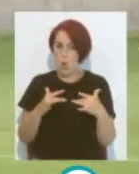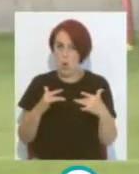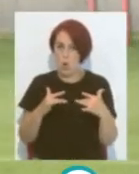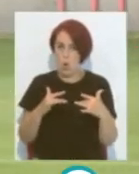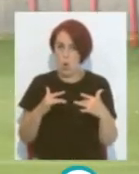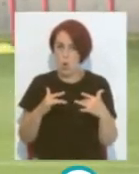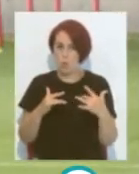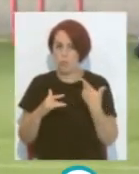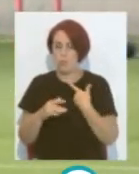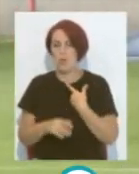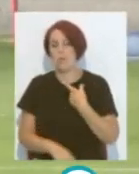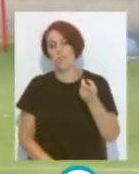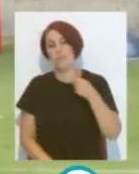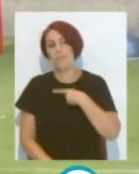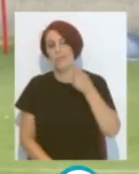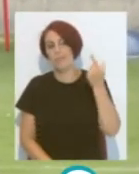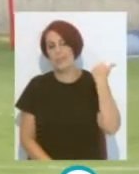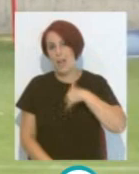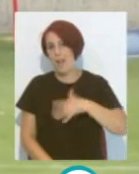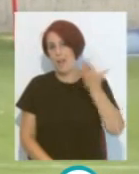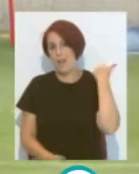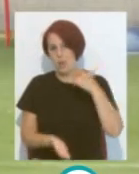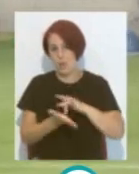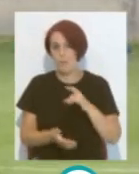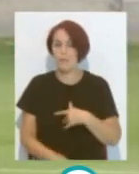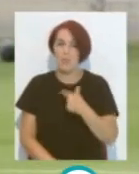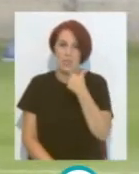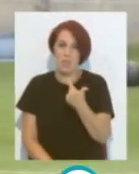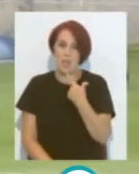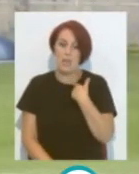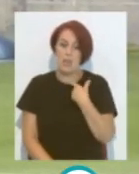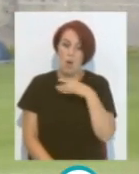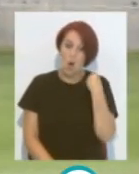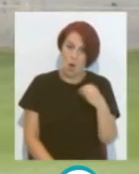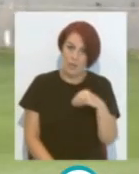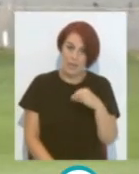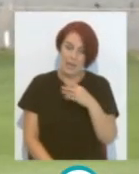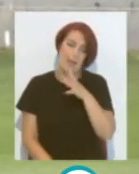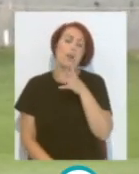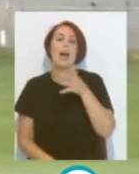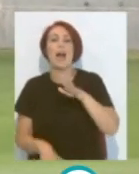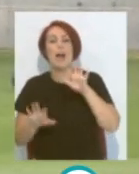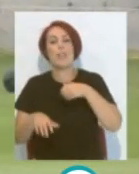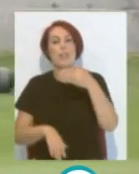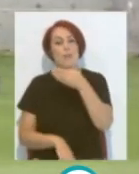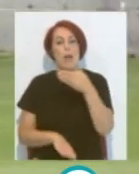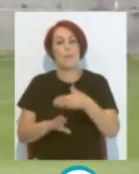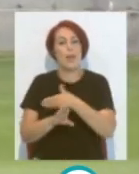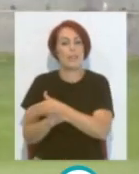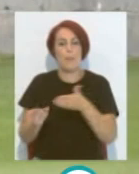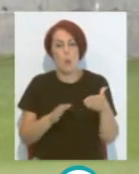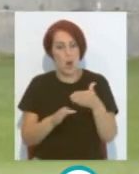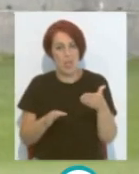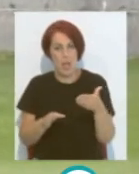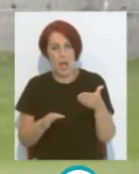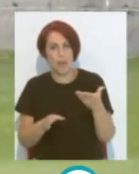al conjunto Británico Decir ya que Los chicos Que estaban en el juvenil Y pertenecen al Cádiz B Que estuvieron haciendo La pretemporada Han vuelto